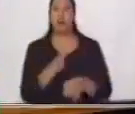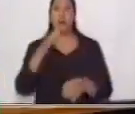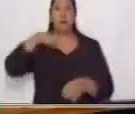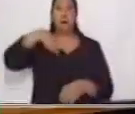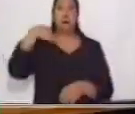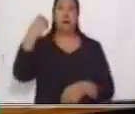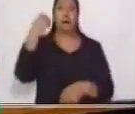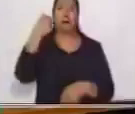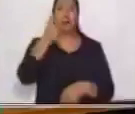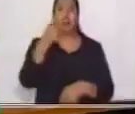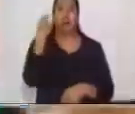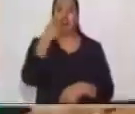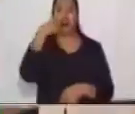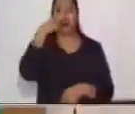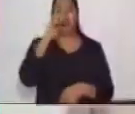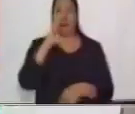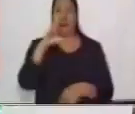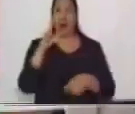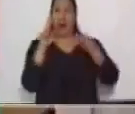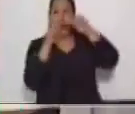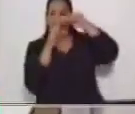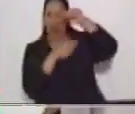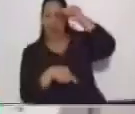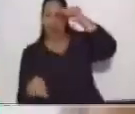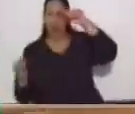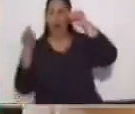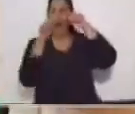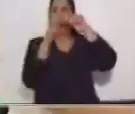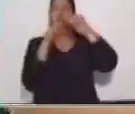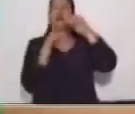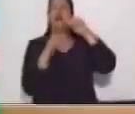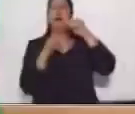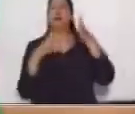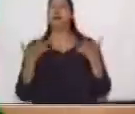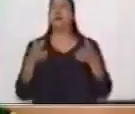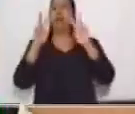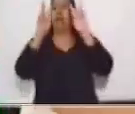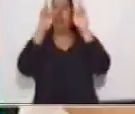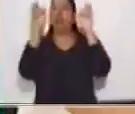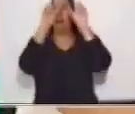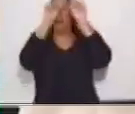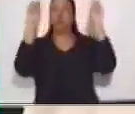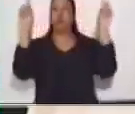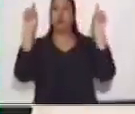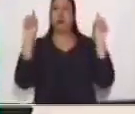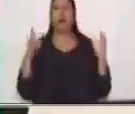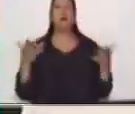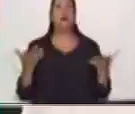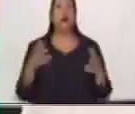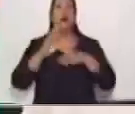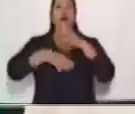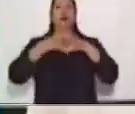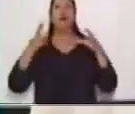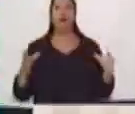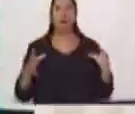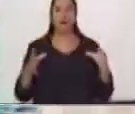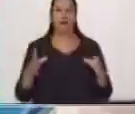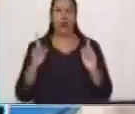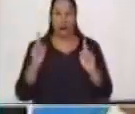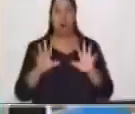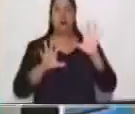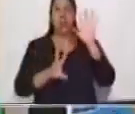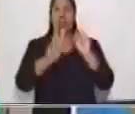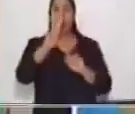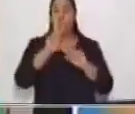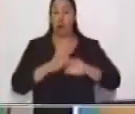refacción escolar? Comemos fruta. Entonces preguntamos qué tipo de fruta les gusta. Encontramos que a doce niños les gusta el mango.